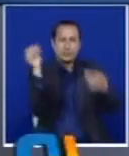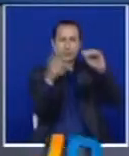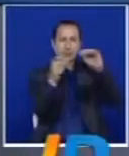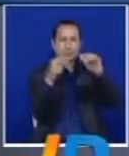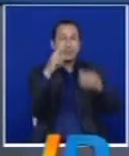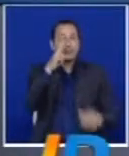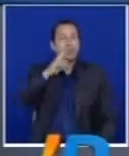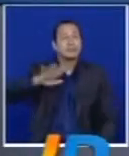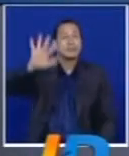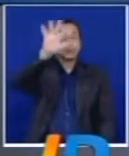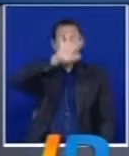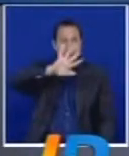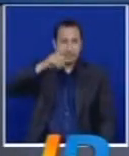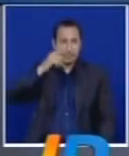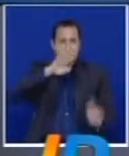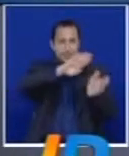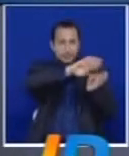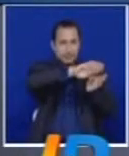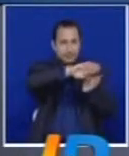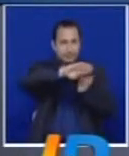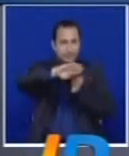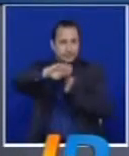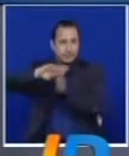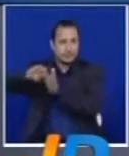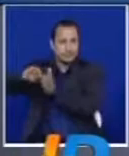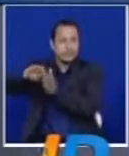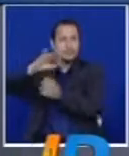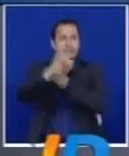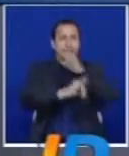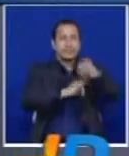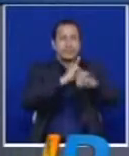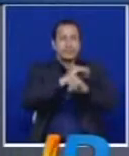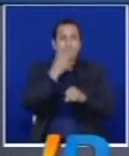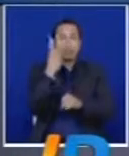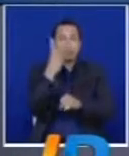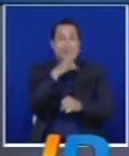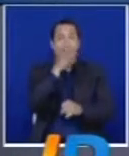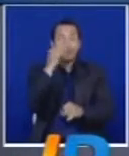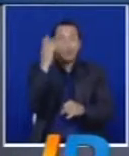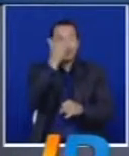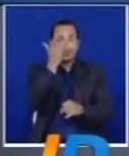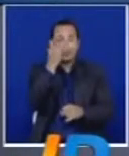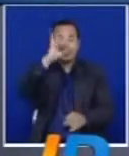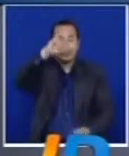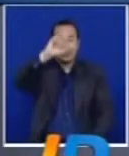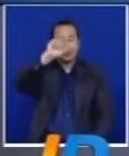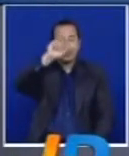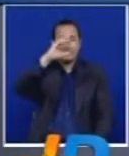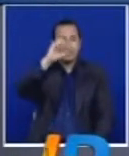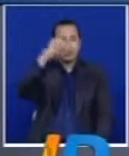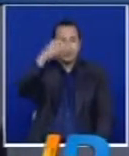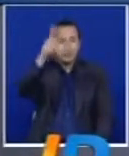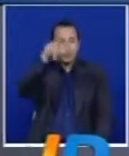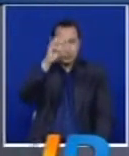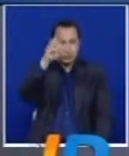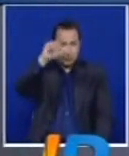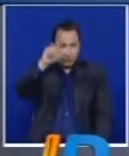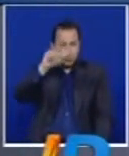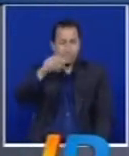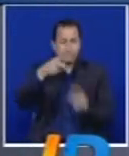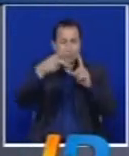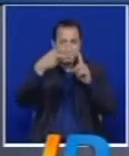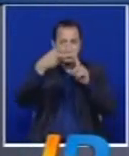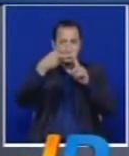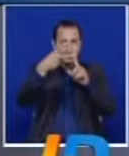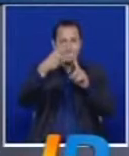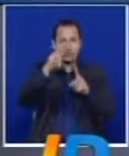a nivel nacional, porque a nivel internacional de Leite Sen, tres jugadores, Jackson, La Pantera en Portugal, Carmelo Valencia, hace rato no